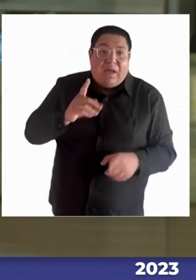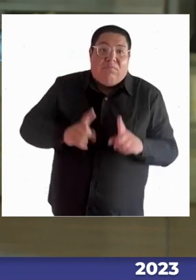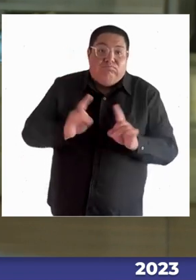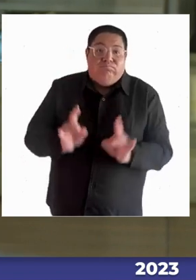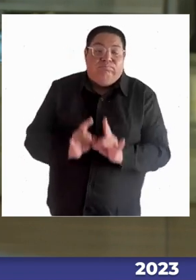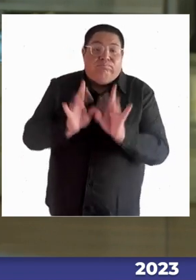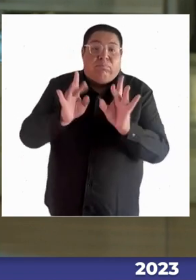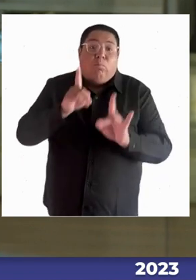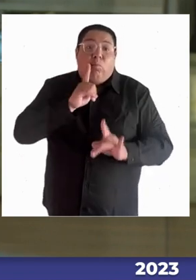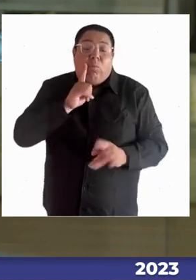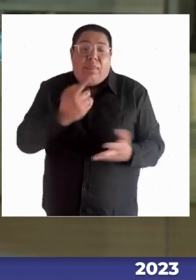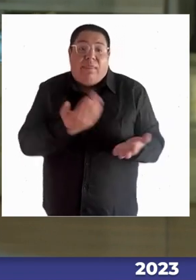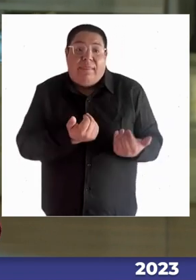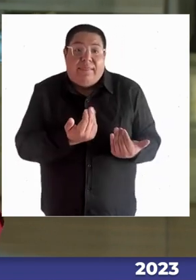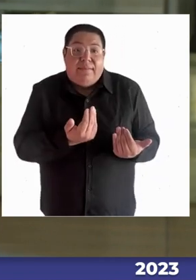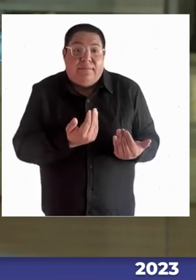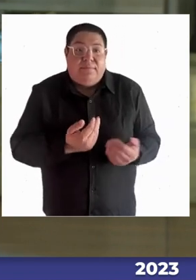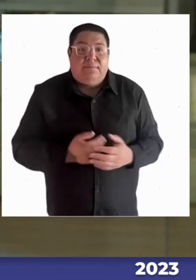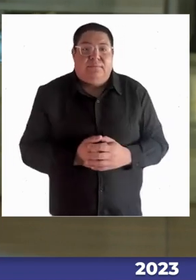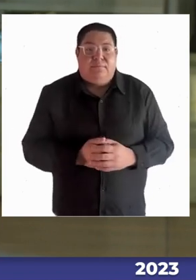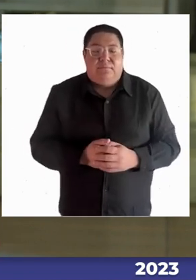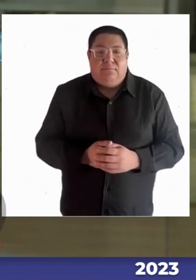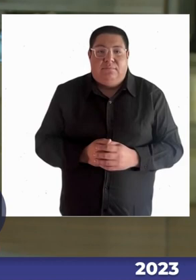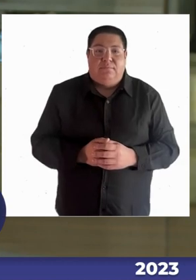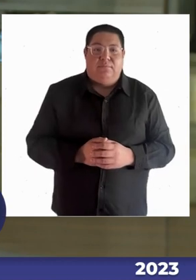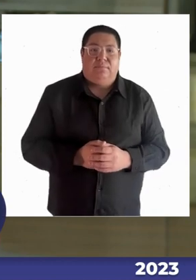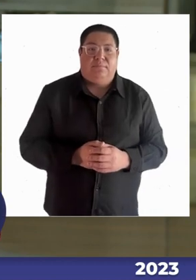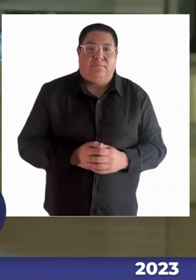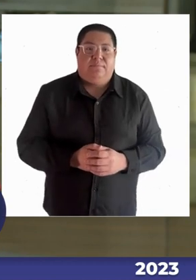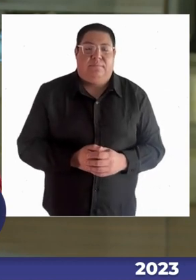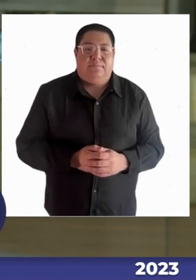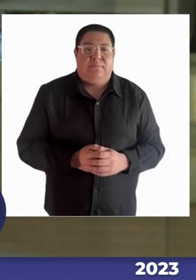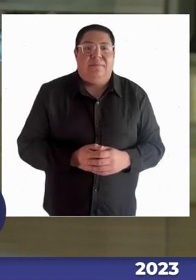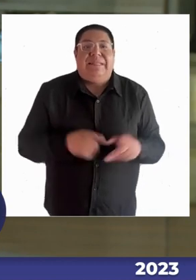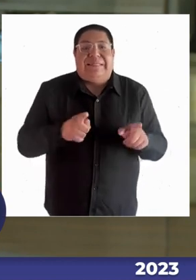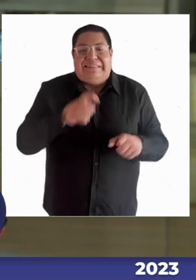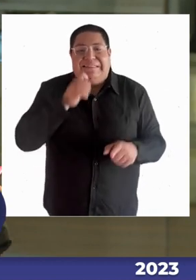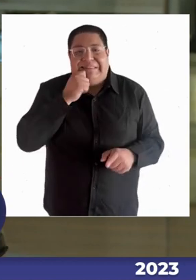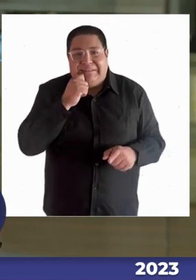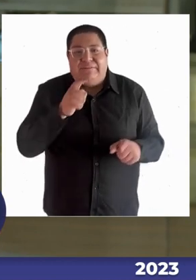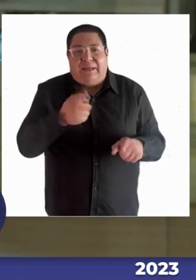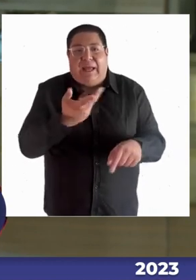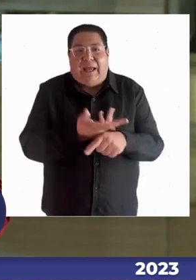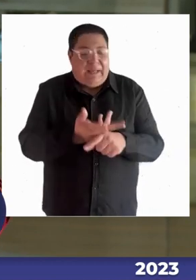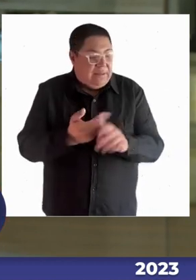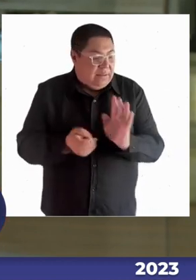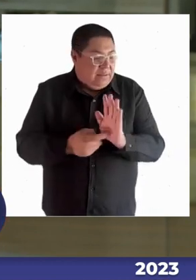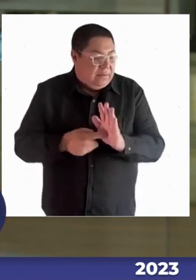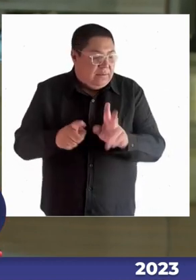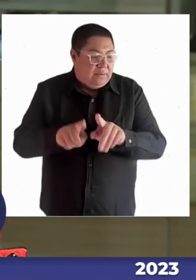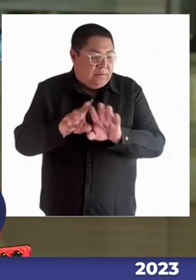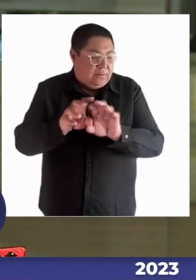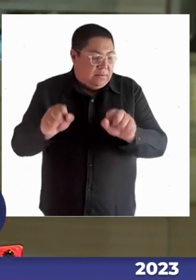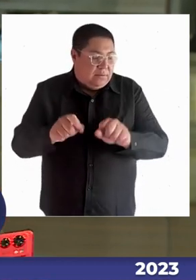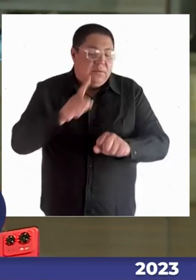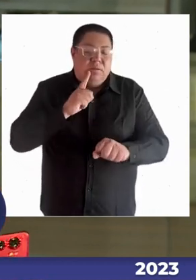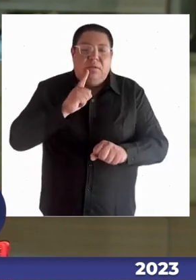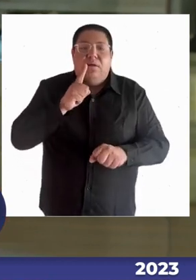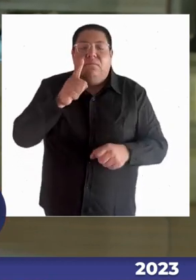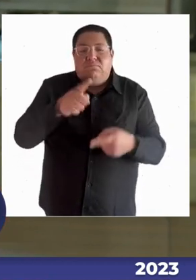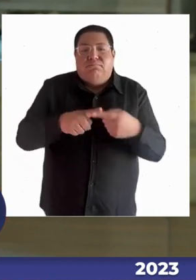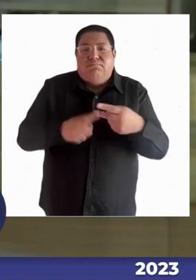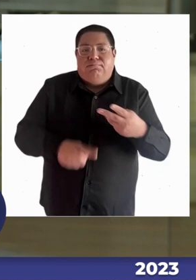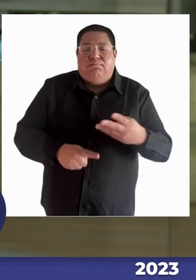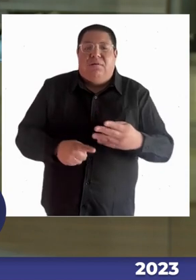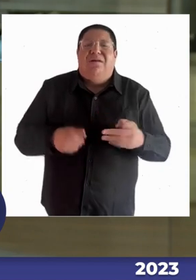necesidad. Y no estoy dentro. Y claro, podemos entrar en que existen los acuerdos con el empleador y todo, pero todos sabemos